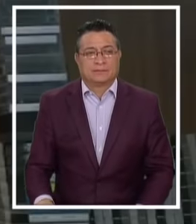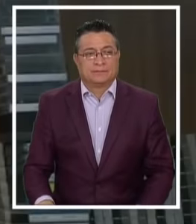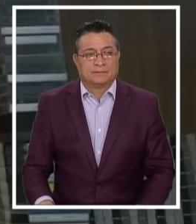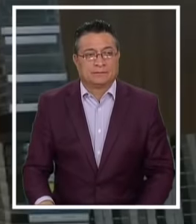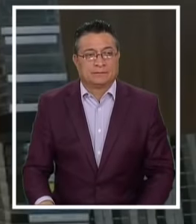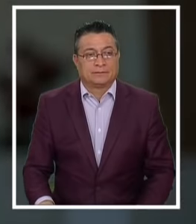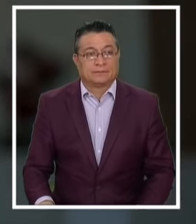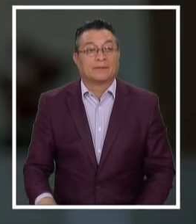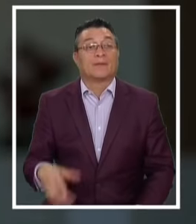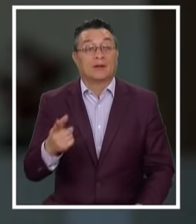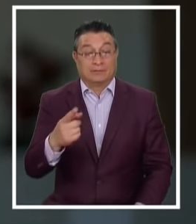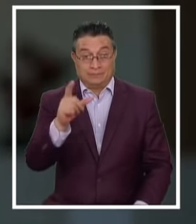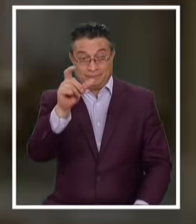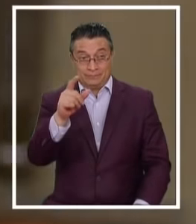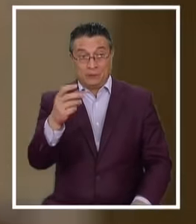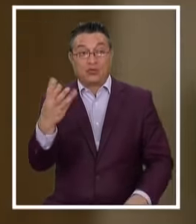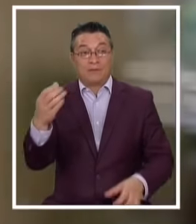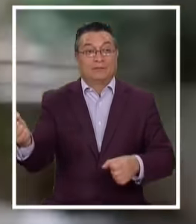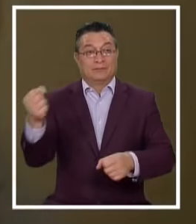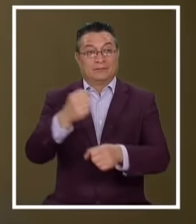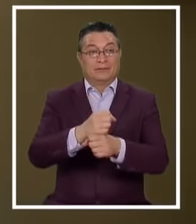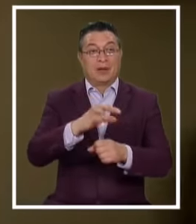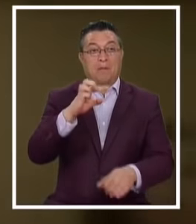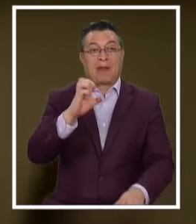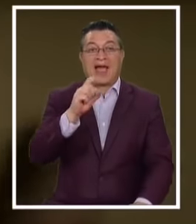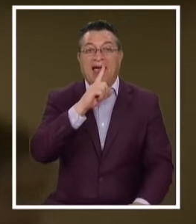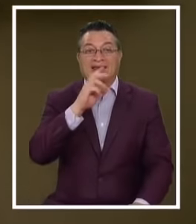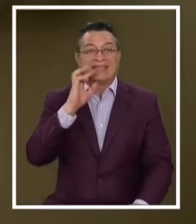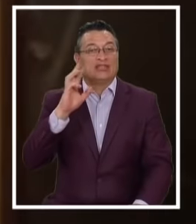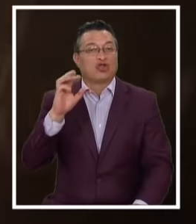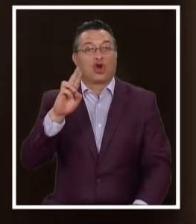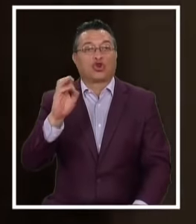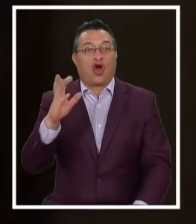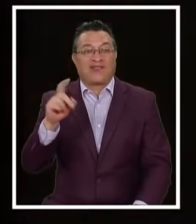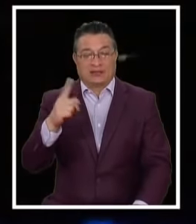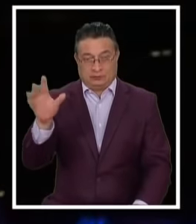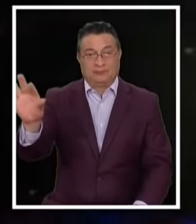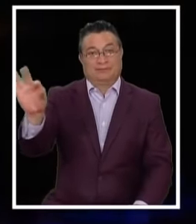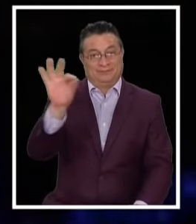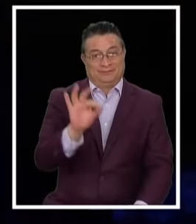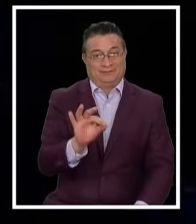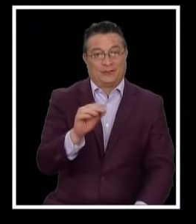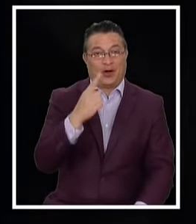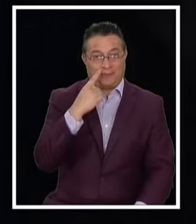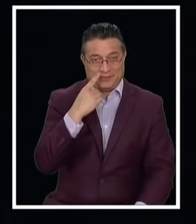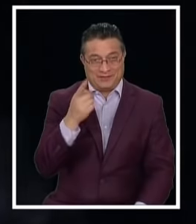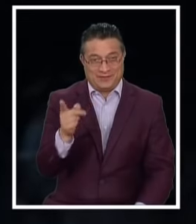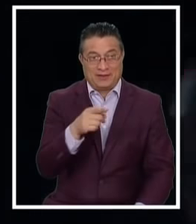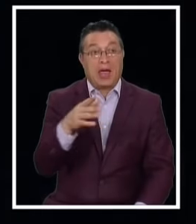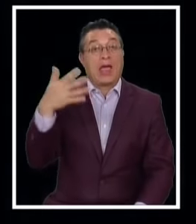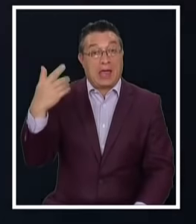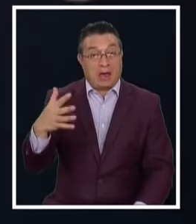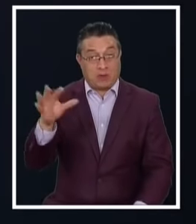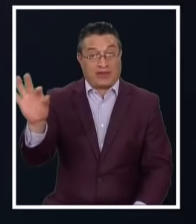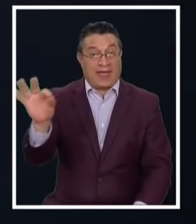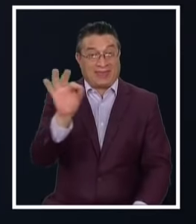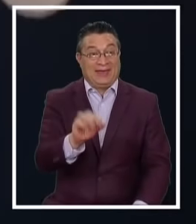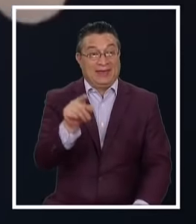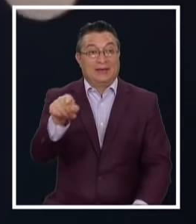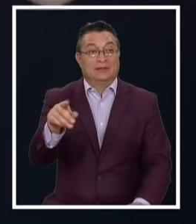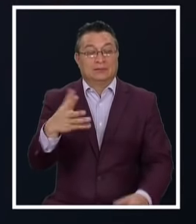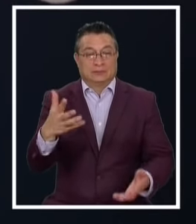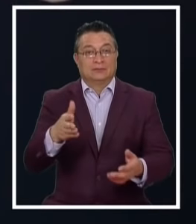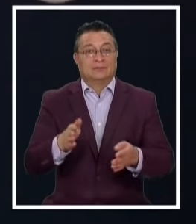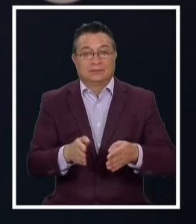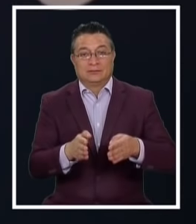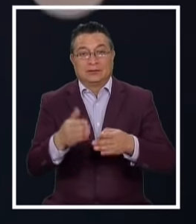Uno de los nuevos personajes Es Patricio Robles Interpretado por el actor Pablo Cruz Guerrero Pieza clave En el rumbo Que tomará